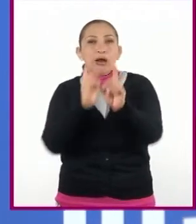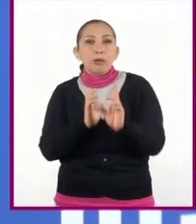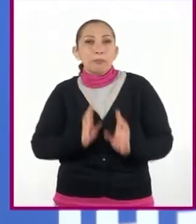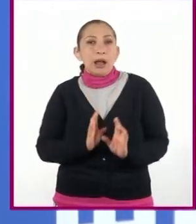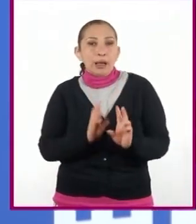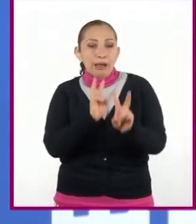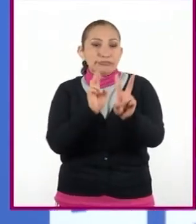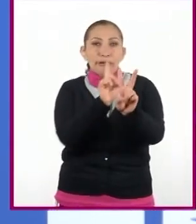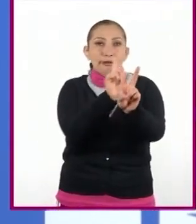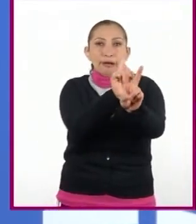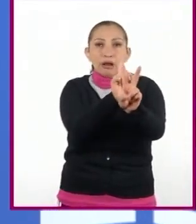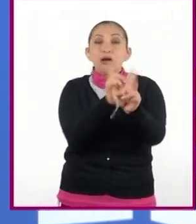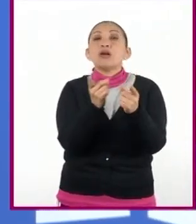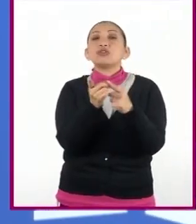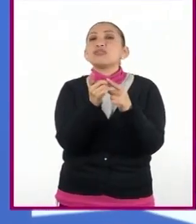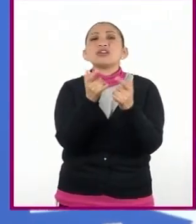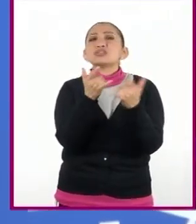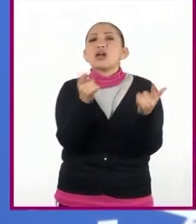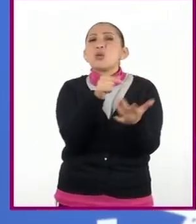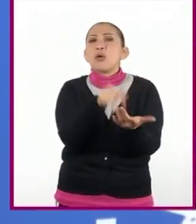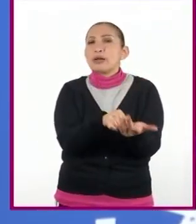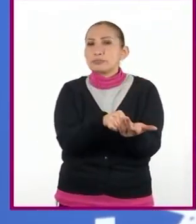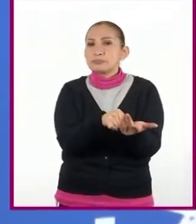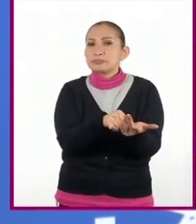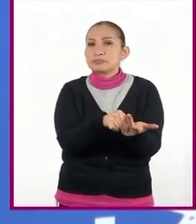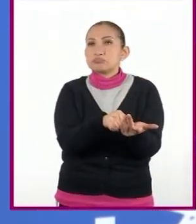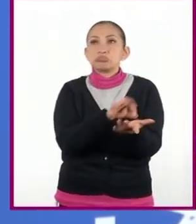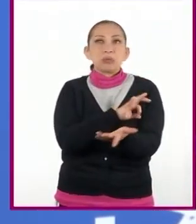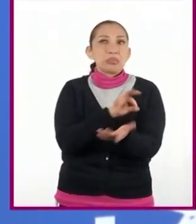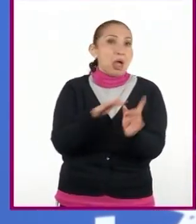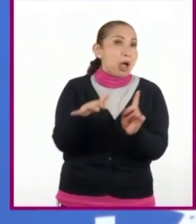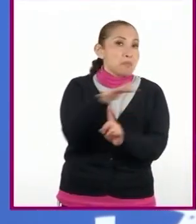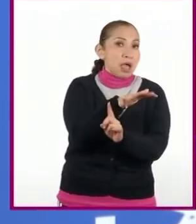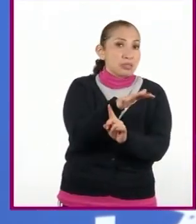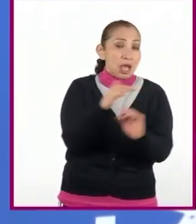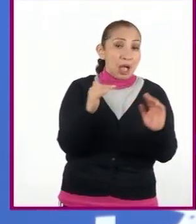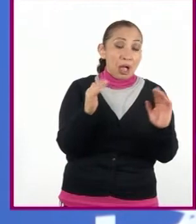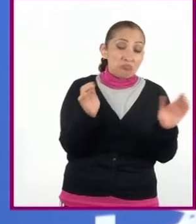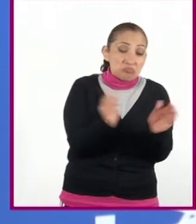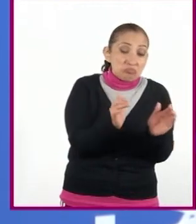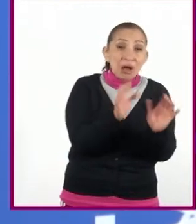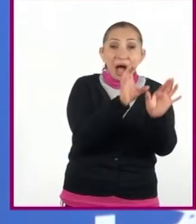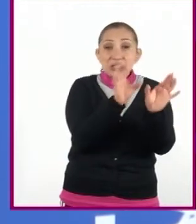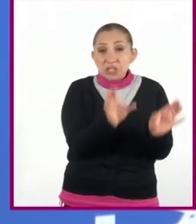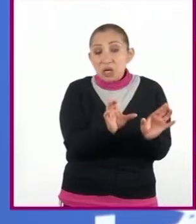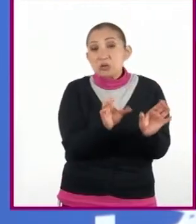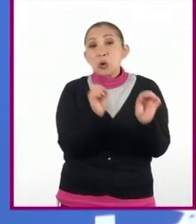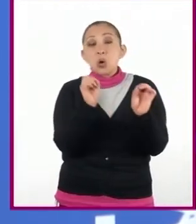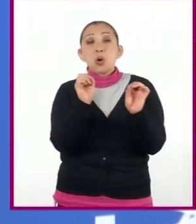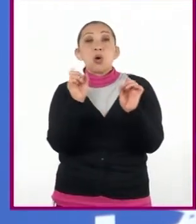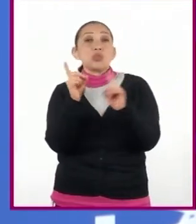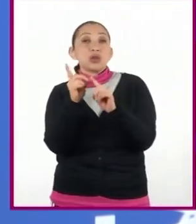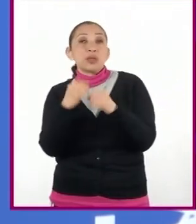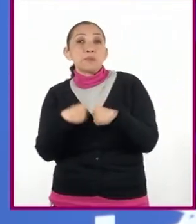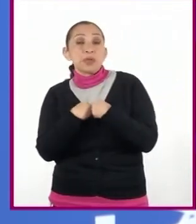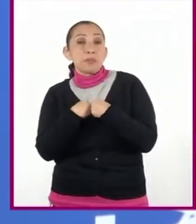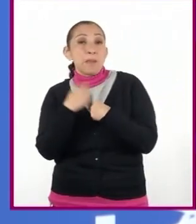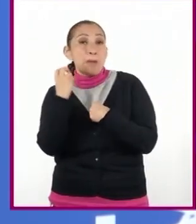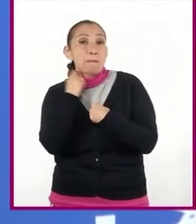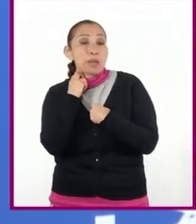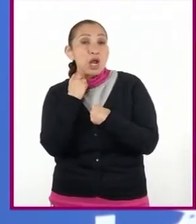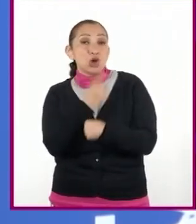¿Dónde se desarrolla la historia? Puede ser un ambiente cerrado, como los castillos, donde vive el vampiro